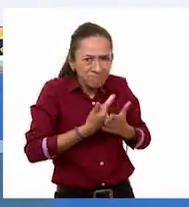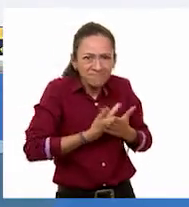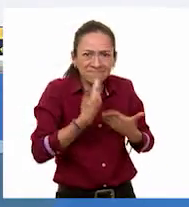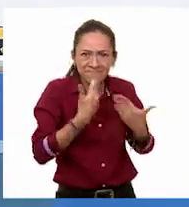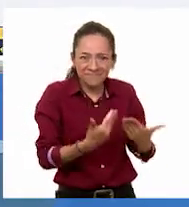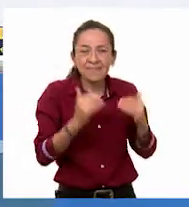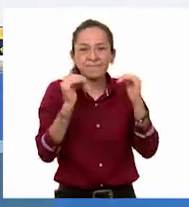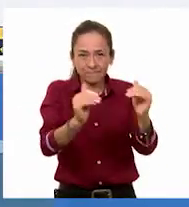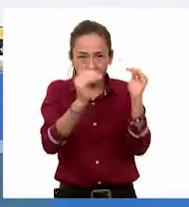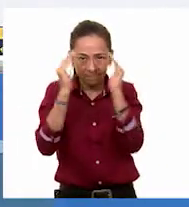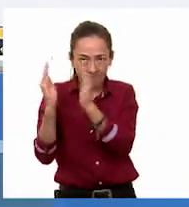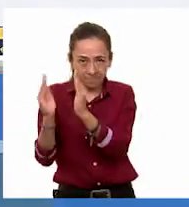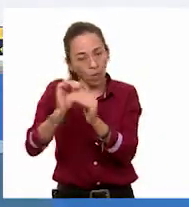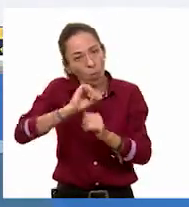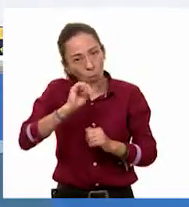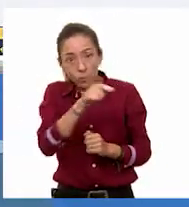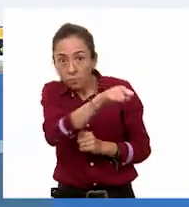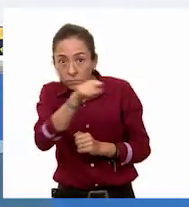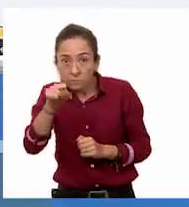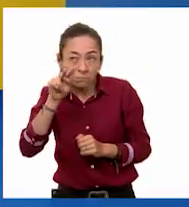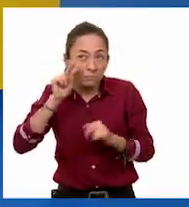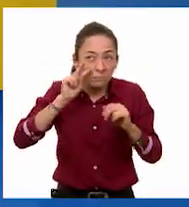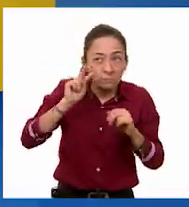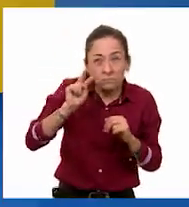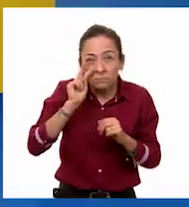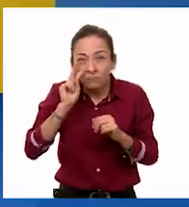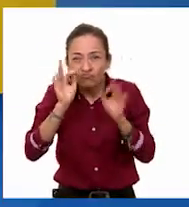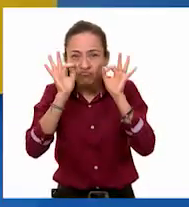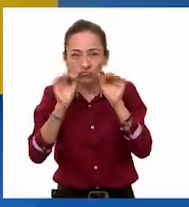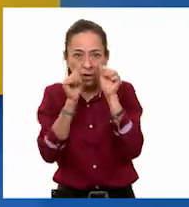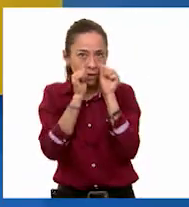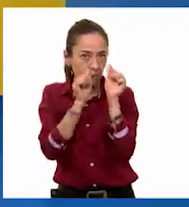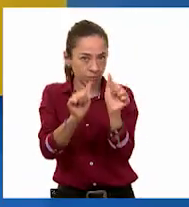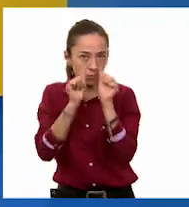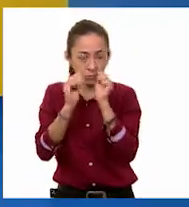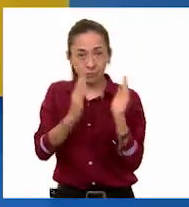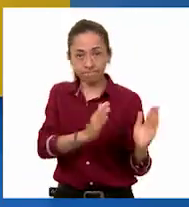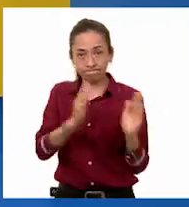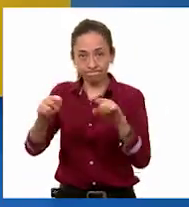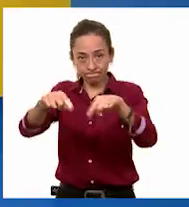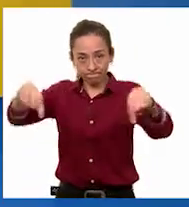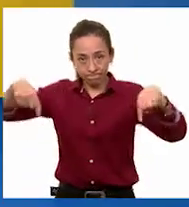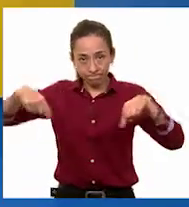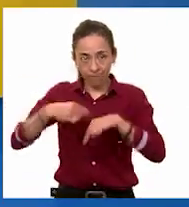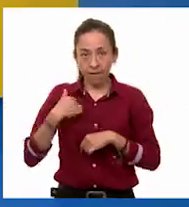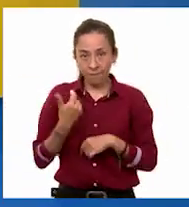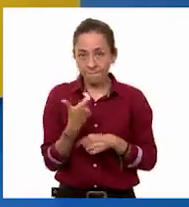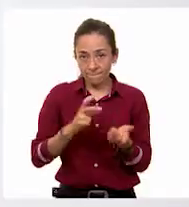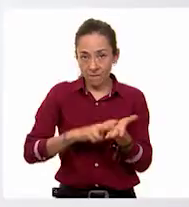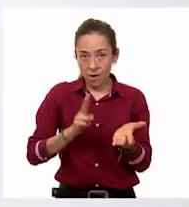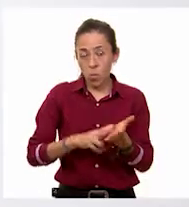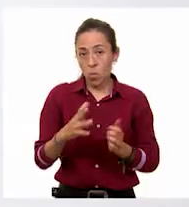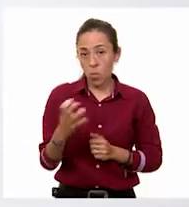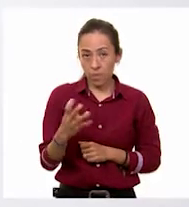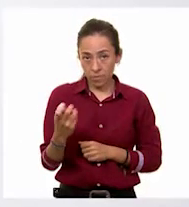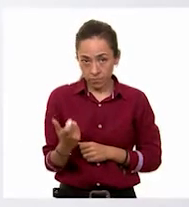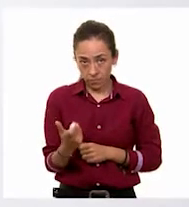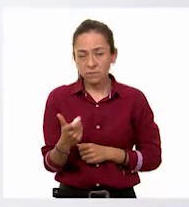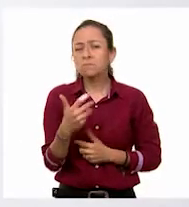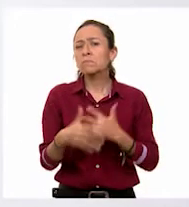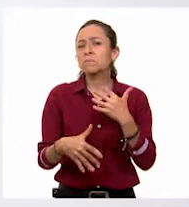siguiente. En casa pongan mucha atención, por favor. La siguiente alfombra cuesta 400 pesos y tiene un descuento del